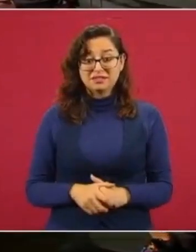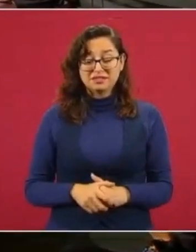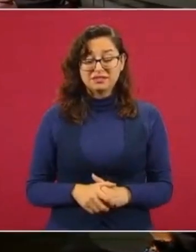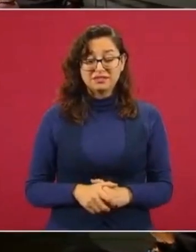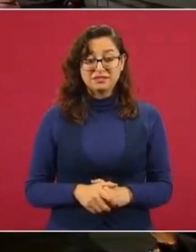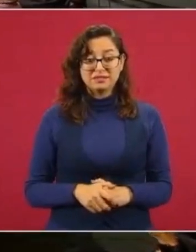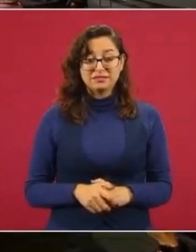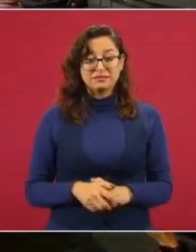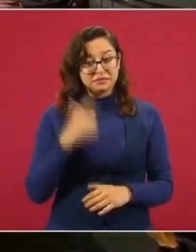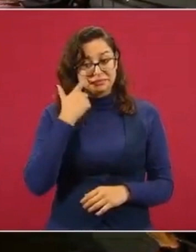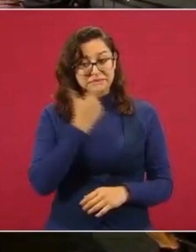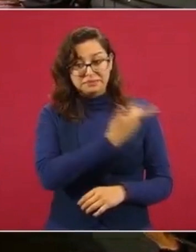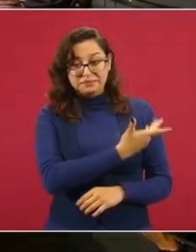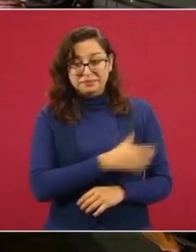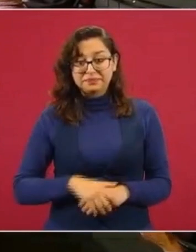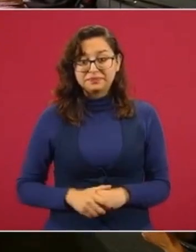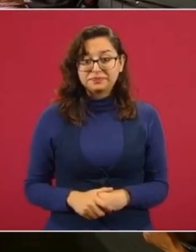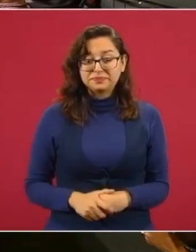Aquí está.